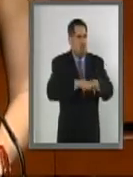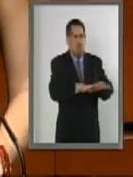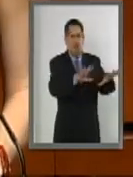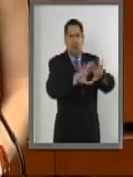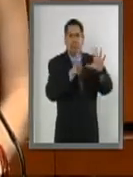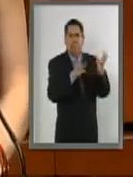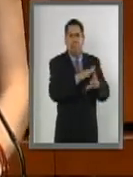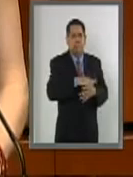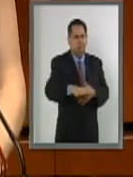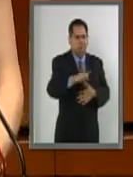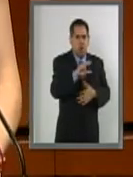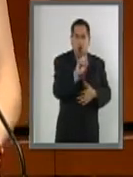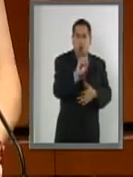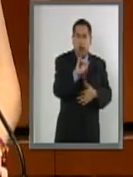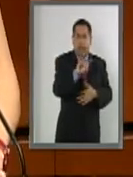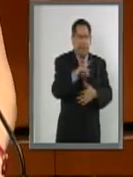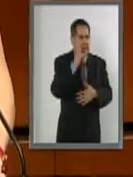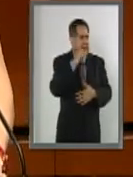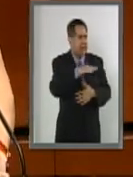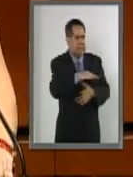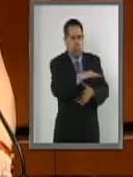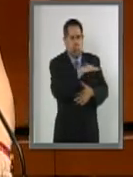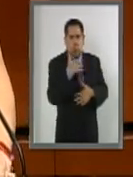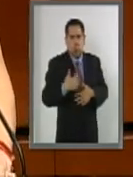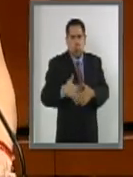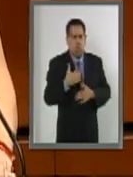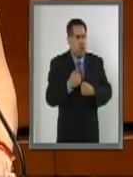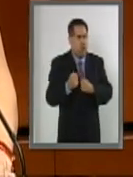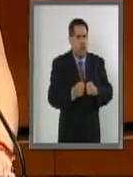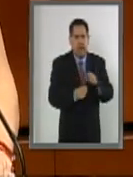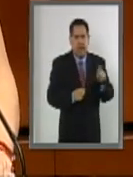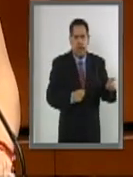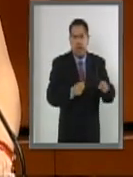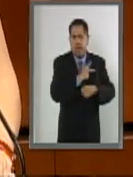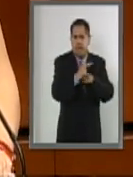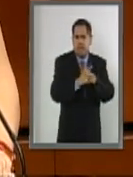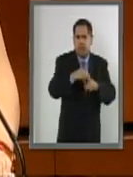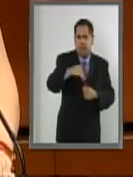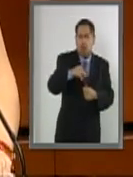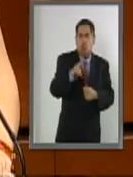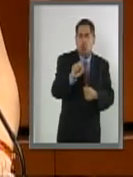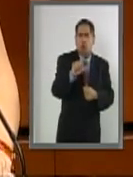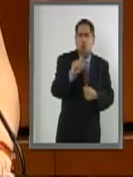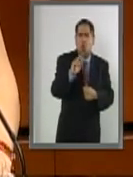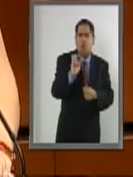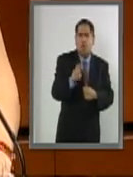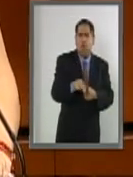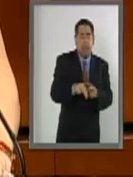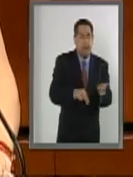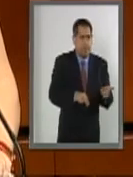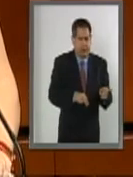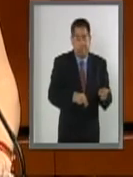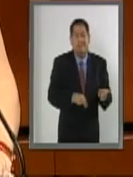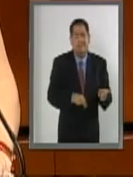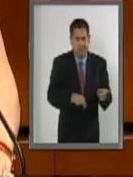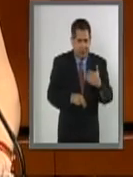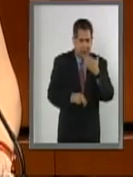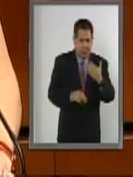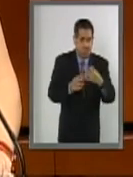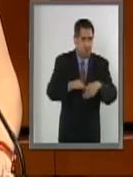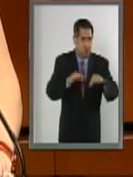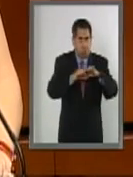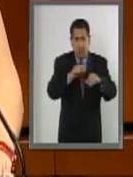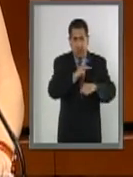en Medio Oriente y, por supuesto, en la mayor parte de los países musulmanes. Es un país estratégico para la geopolítica mundial,